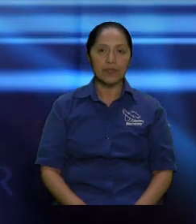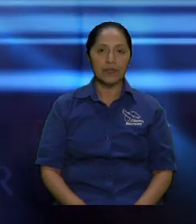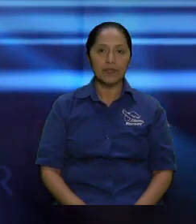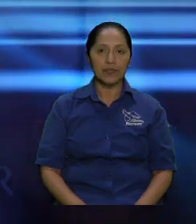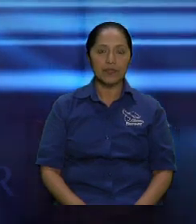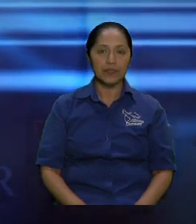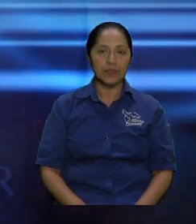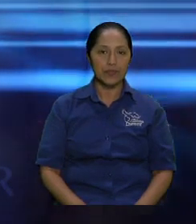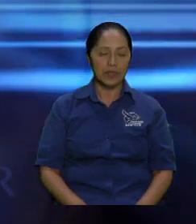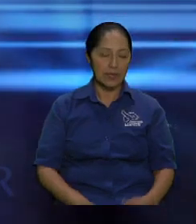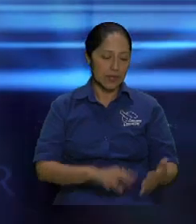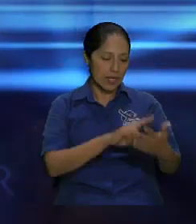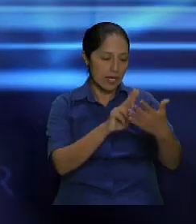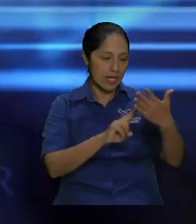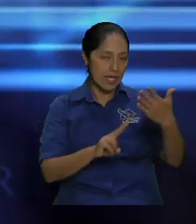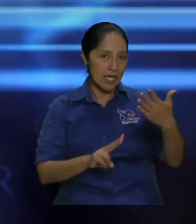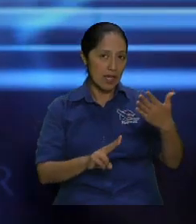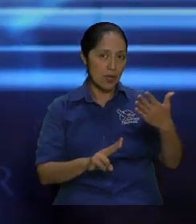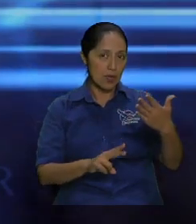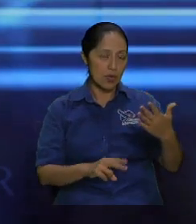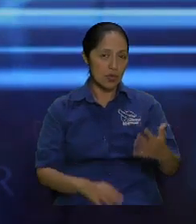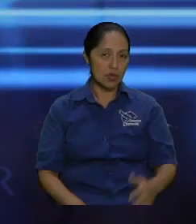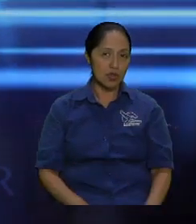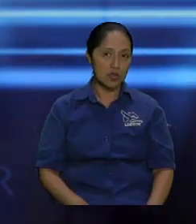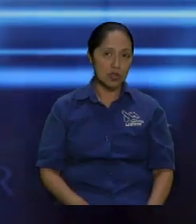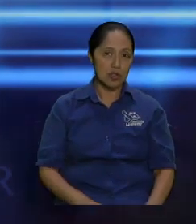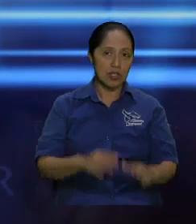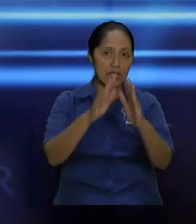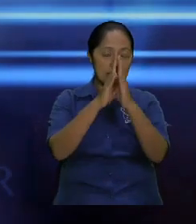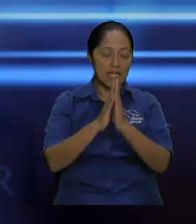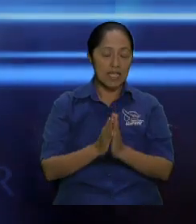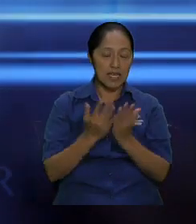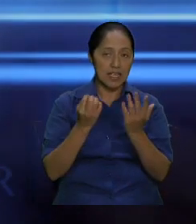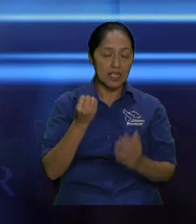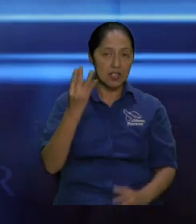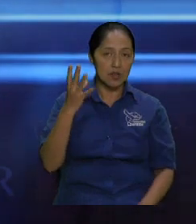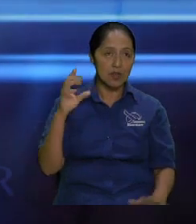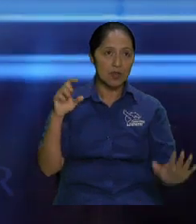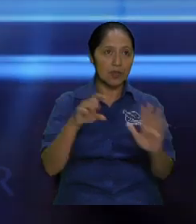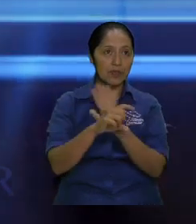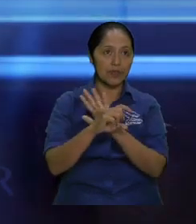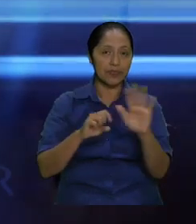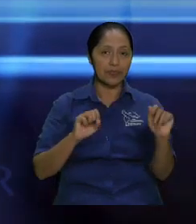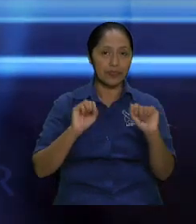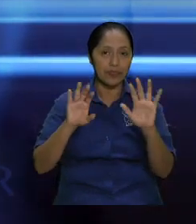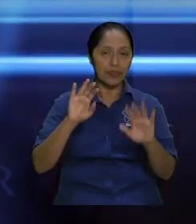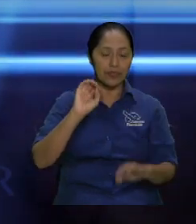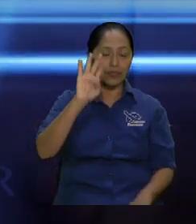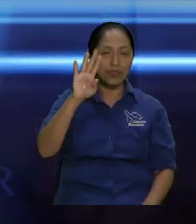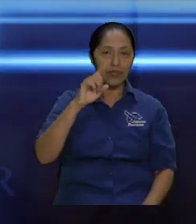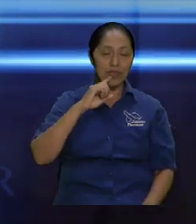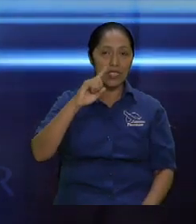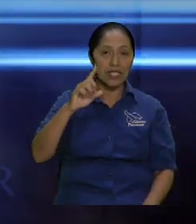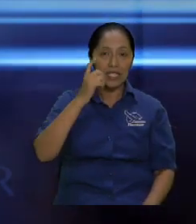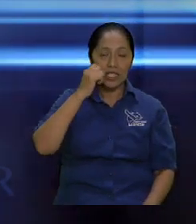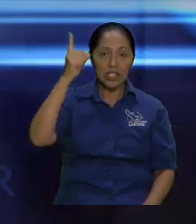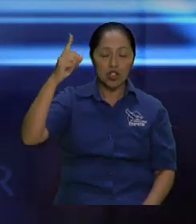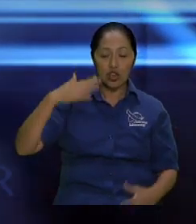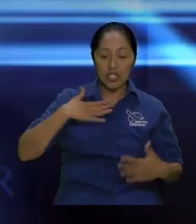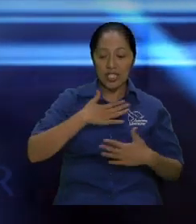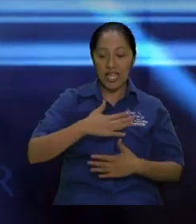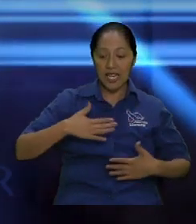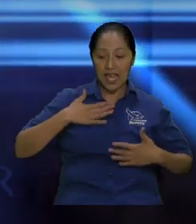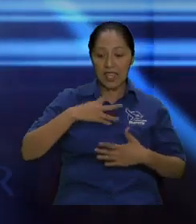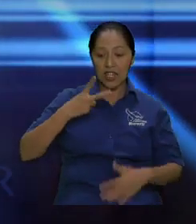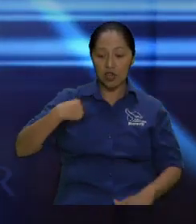mire lo que dice acá números 14 8 si el señor se agrada de nosotros nos llevará esa tierra y nos dará y nos la dará